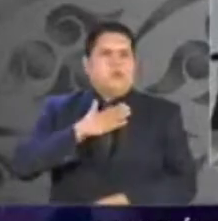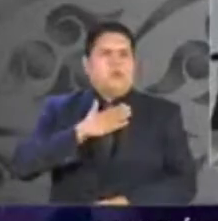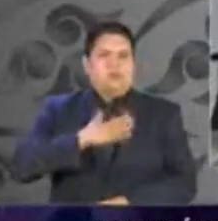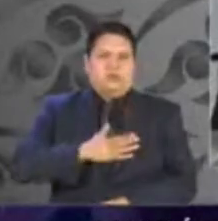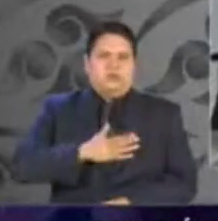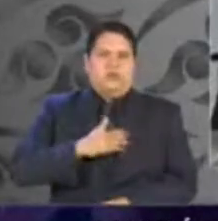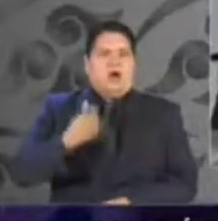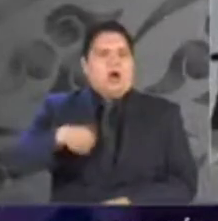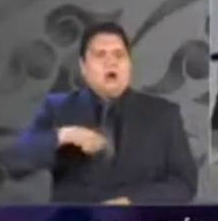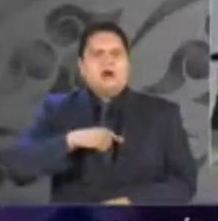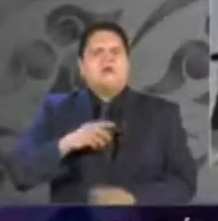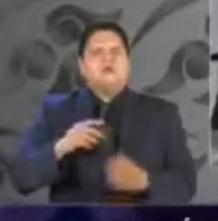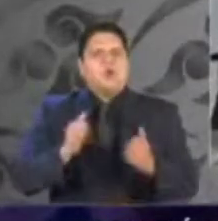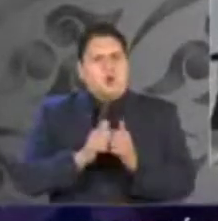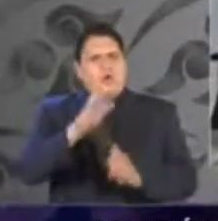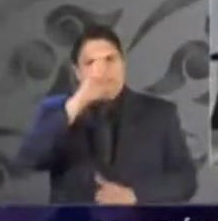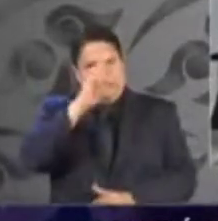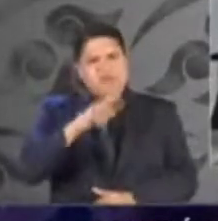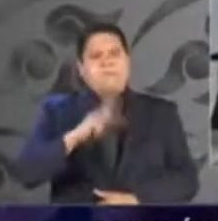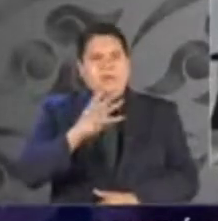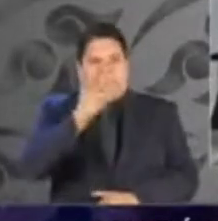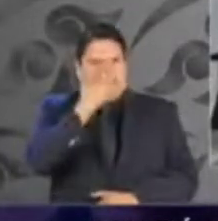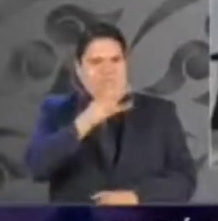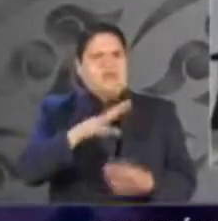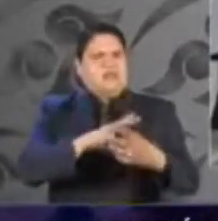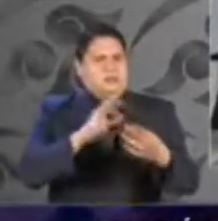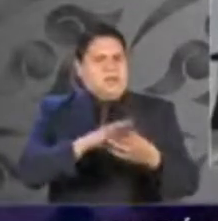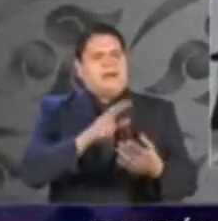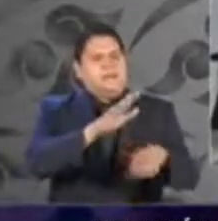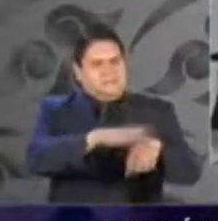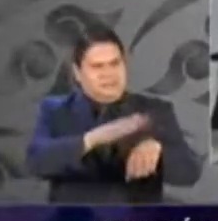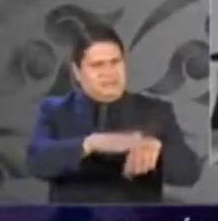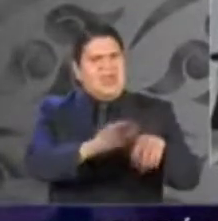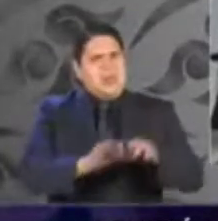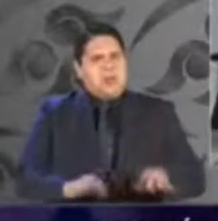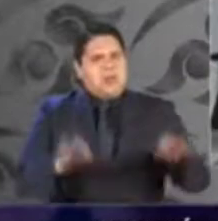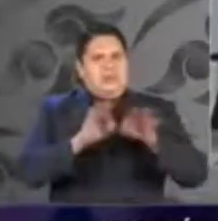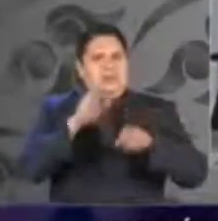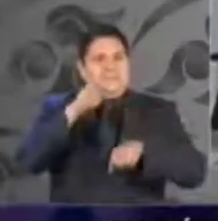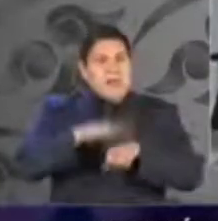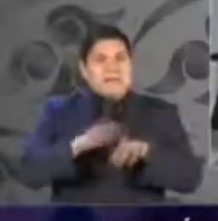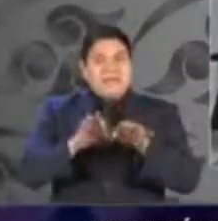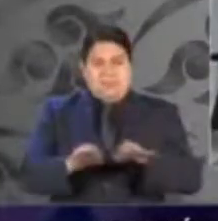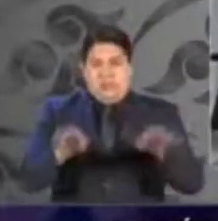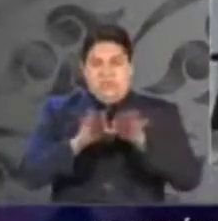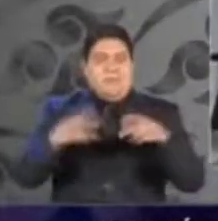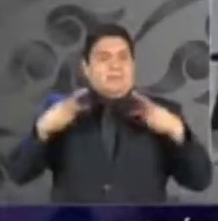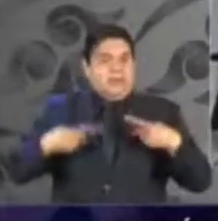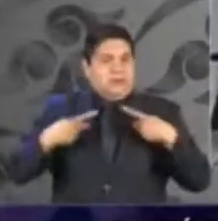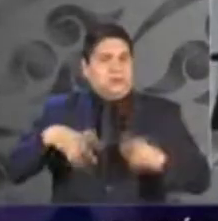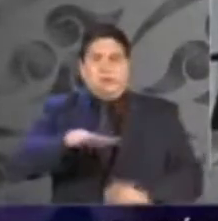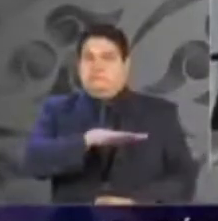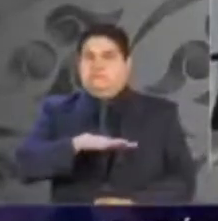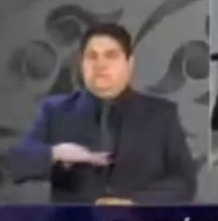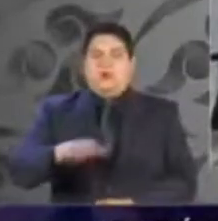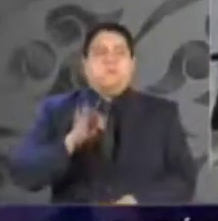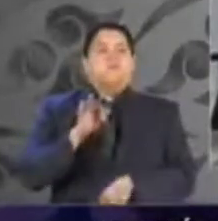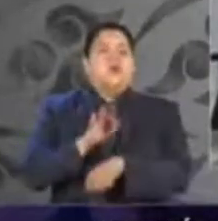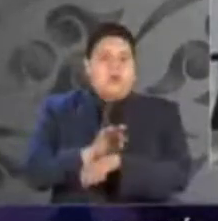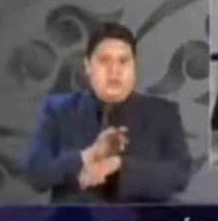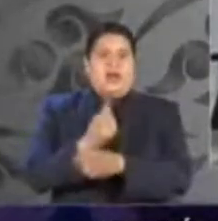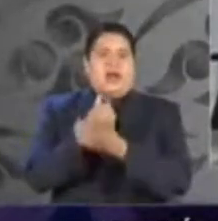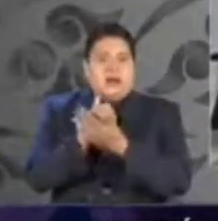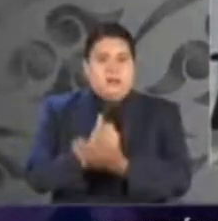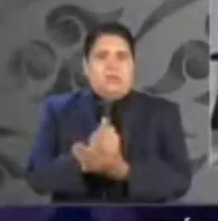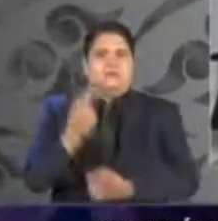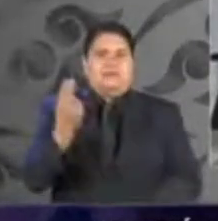enérgico, exhorto, para que se piense, primero que nada, en el interés de los habitantes, de los hombres,